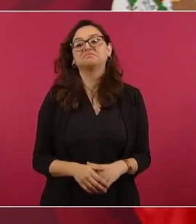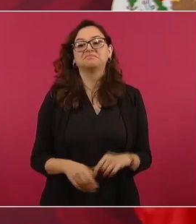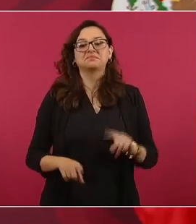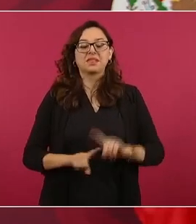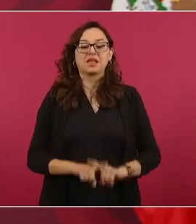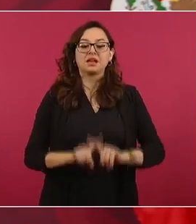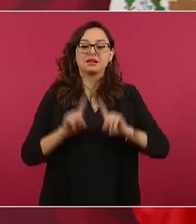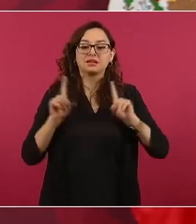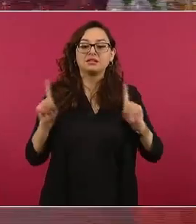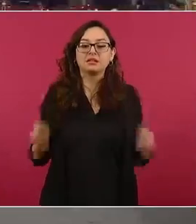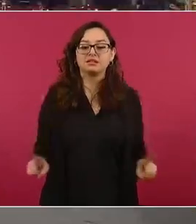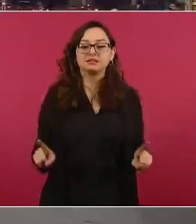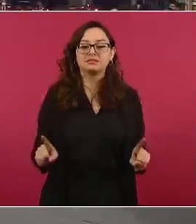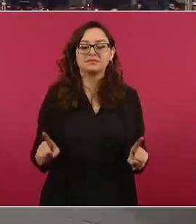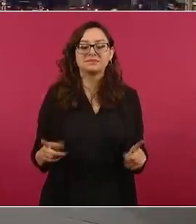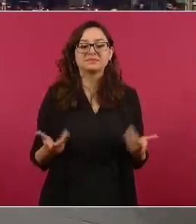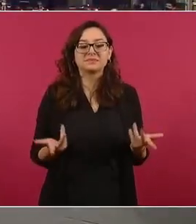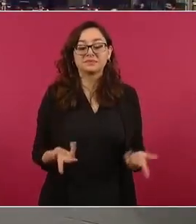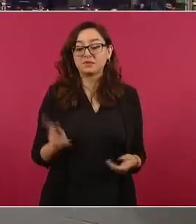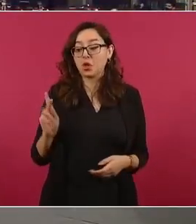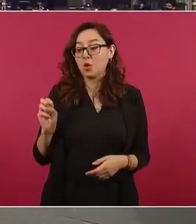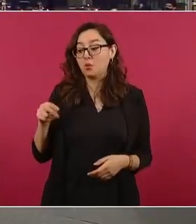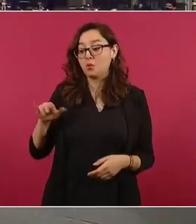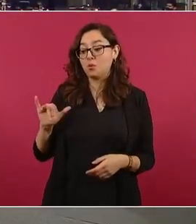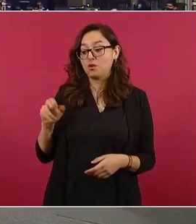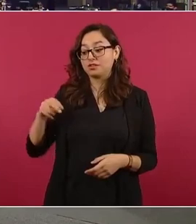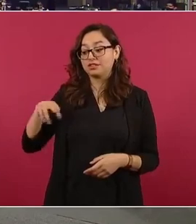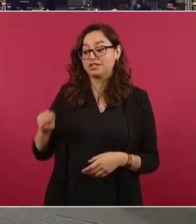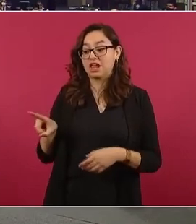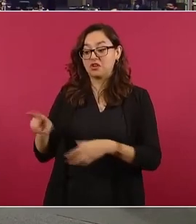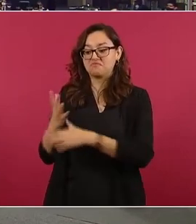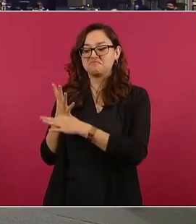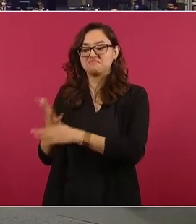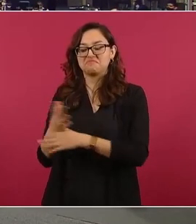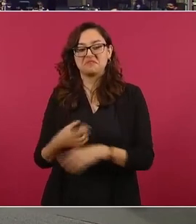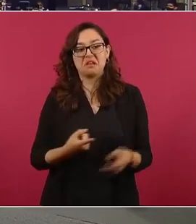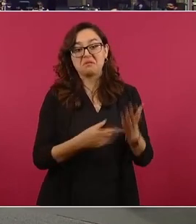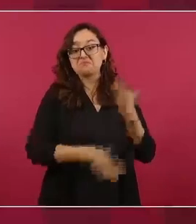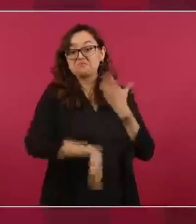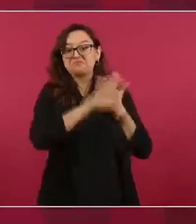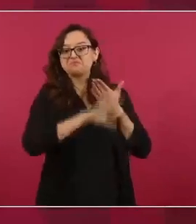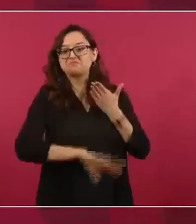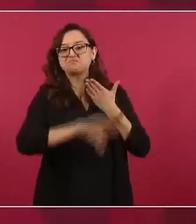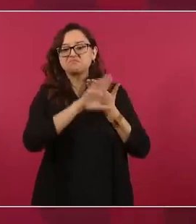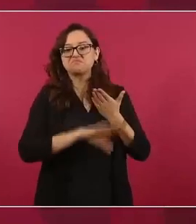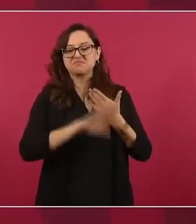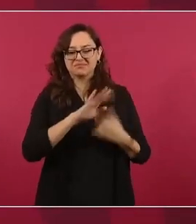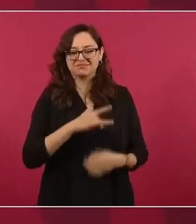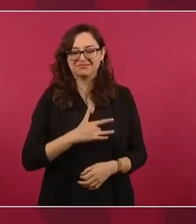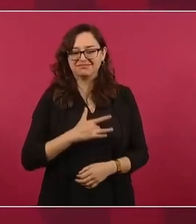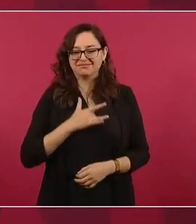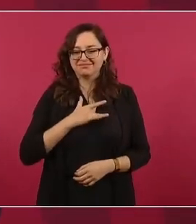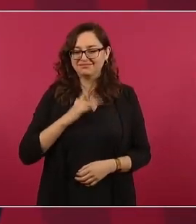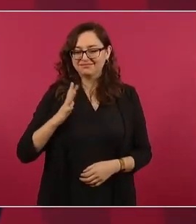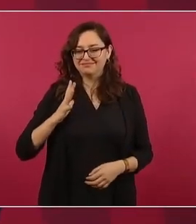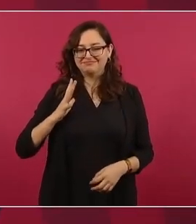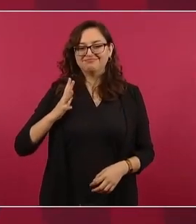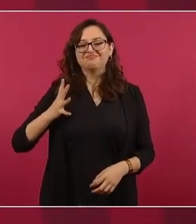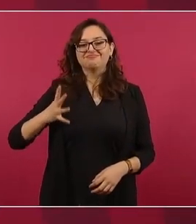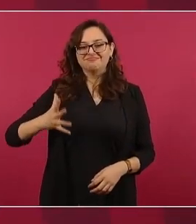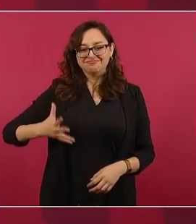como decía Ponciano Herrera, entre más me golpean, más digno me siento. Cuando empiecen